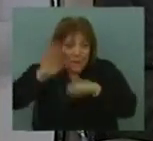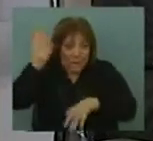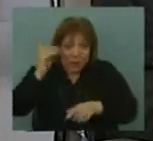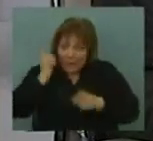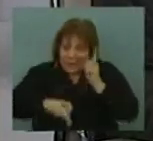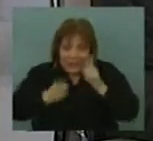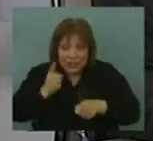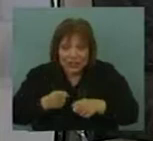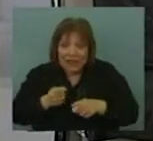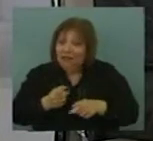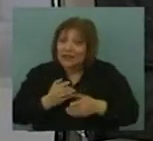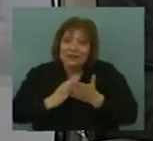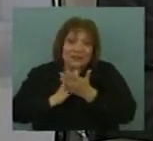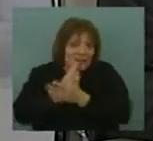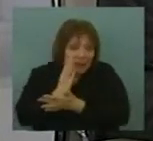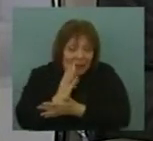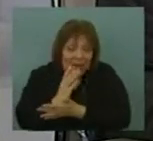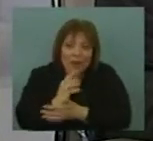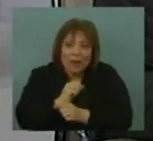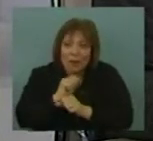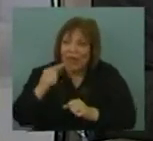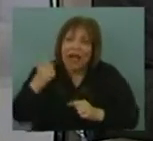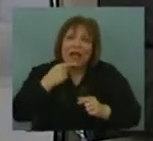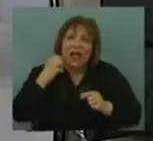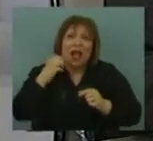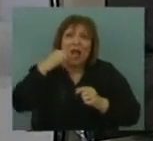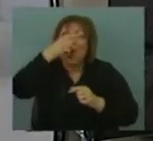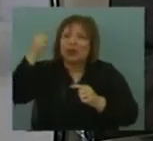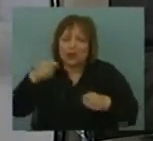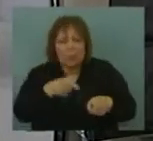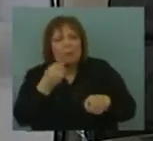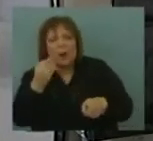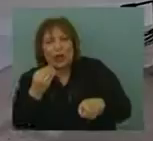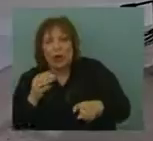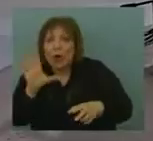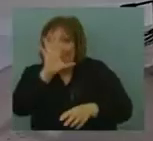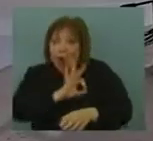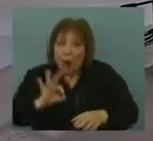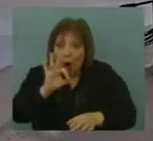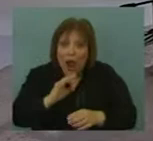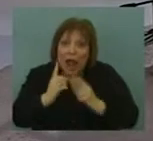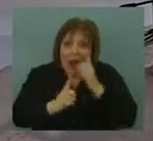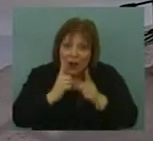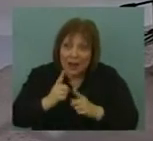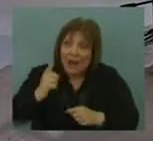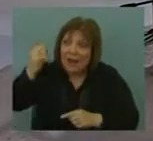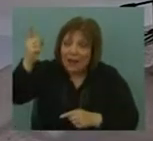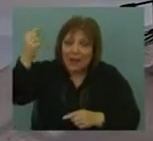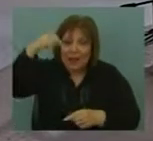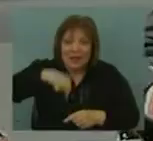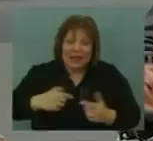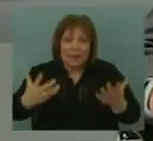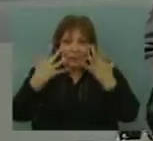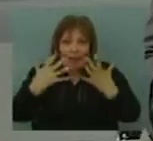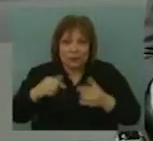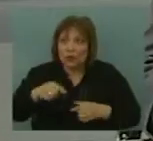decisiones que tomamos tarde o temprano pueden ser cuestionadas por el exterior o algunas son directamente definidas en el exterior y luego impactan en Uruguay.